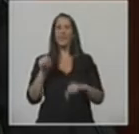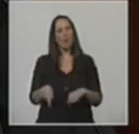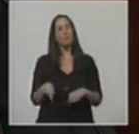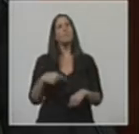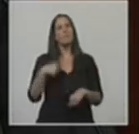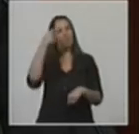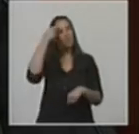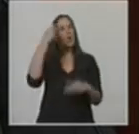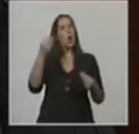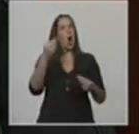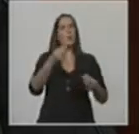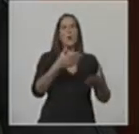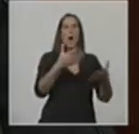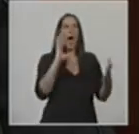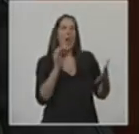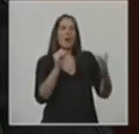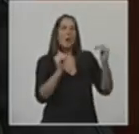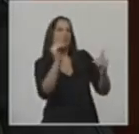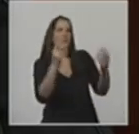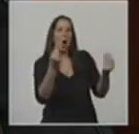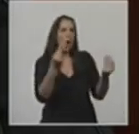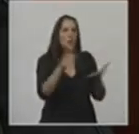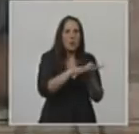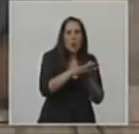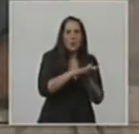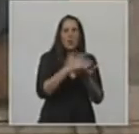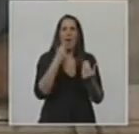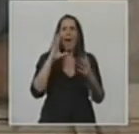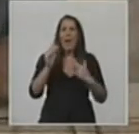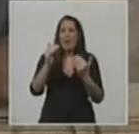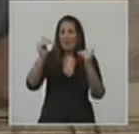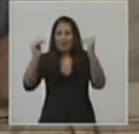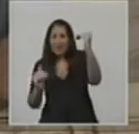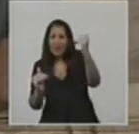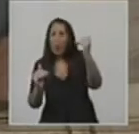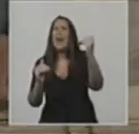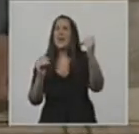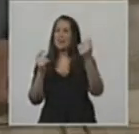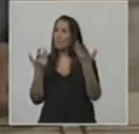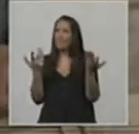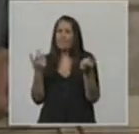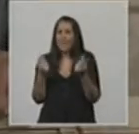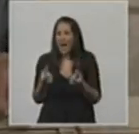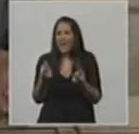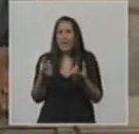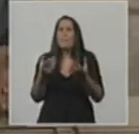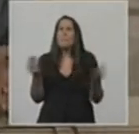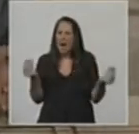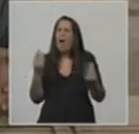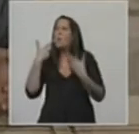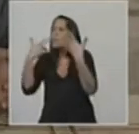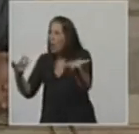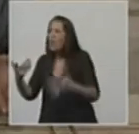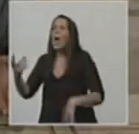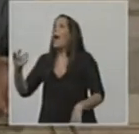podemos corregir. Qué desigualdad podemos solucionar. Demostrando que es mentira que eran